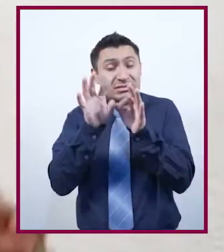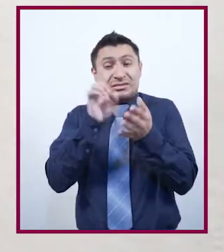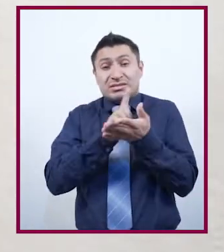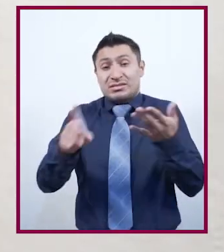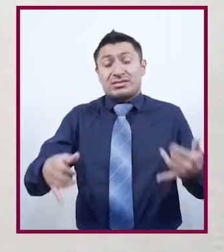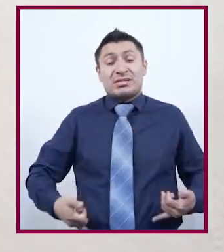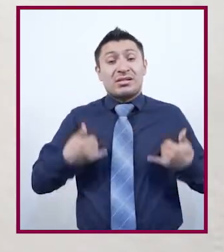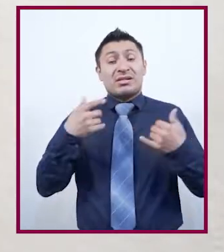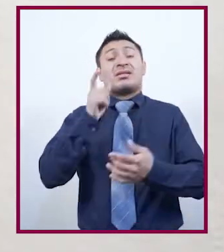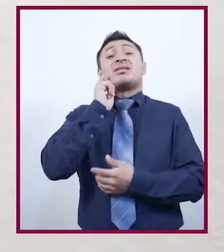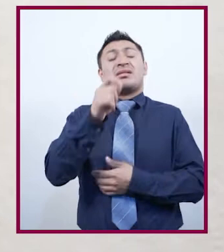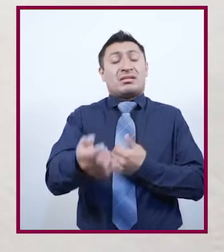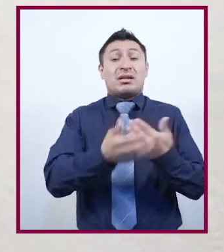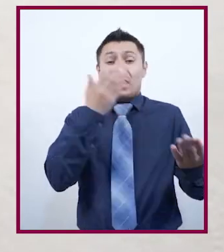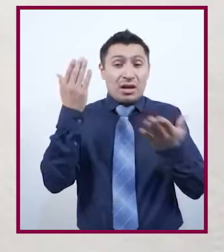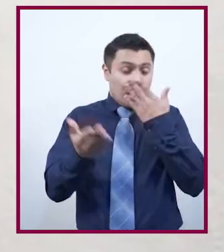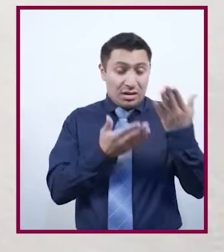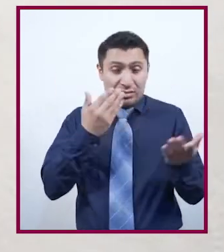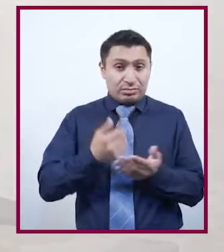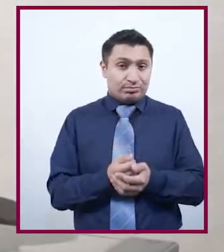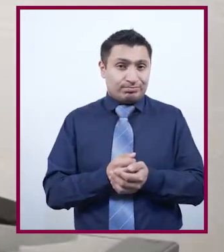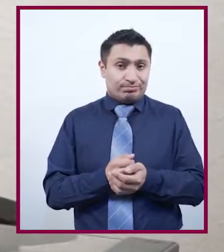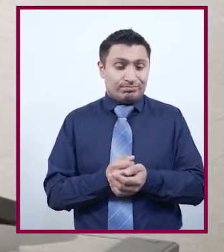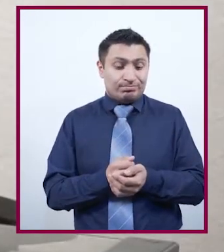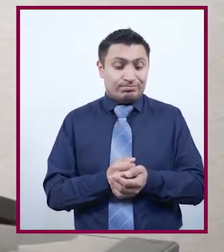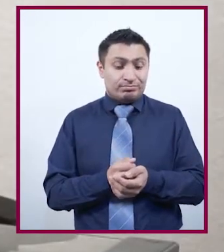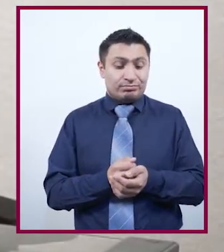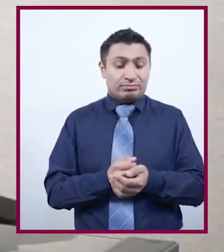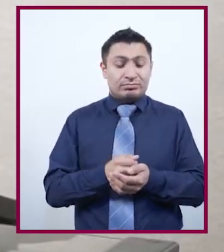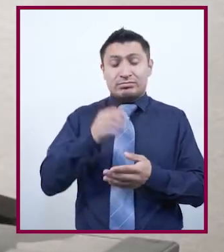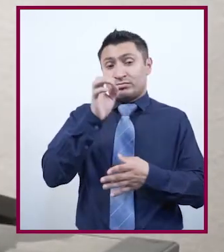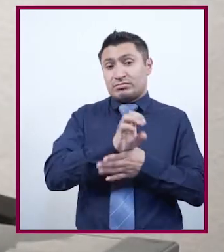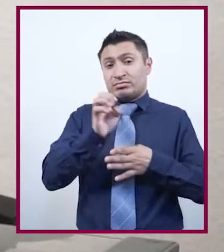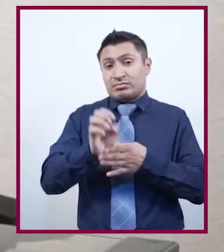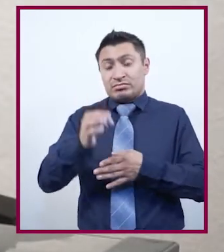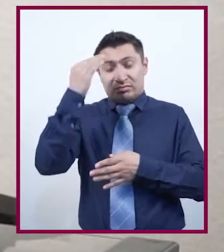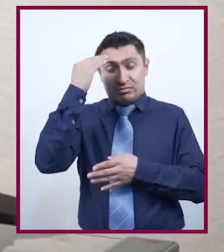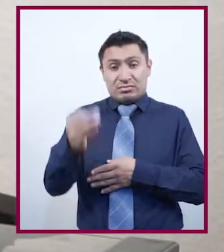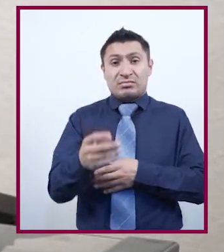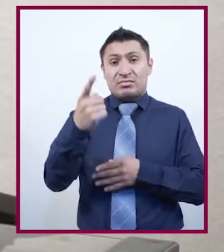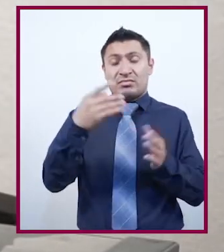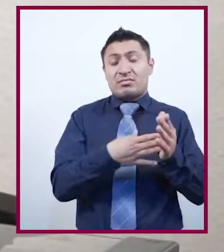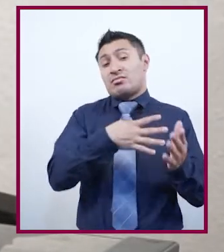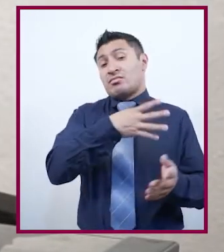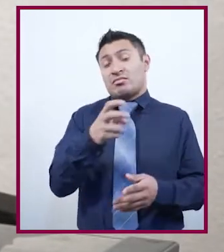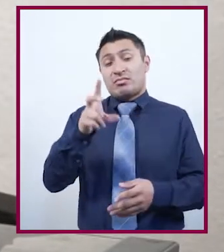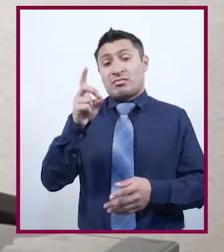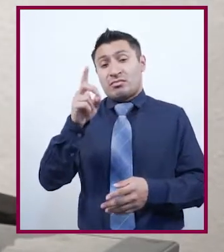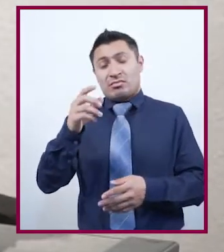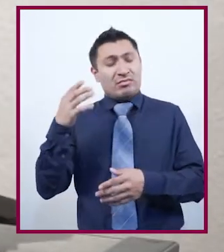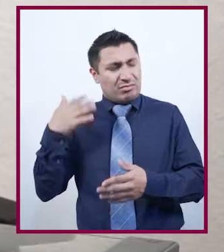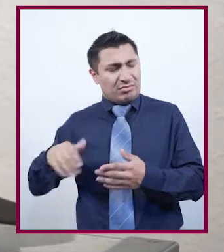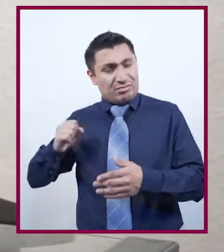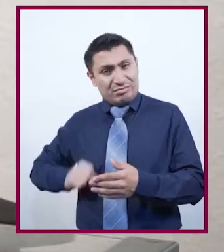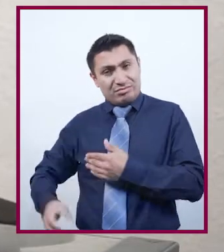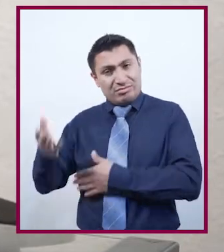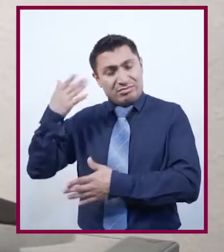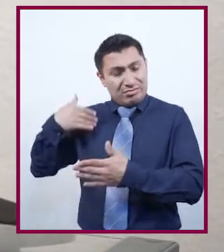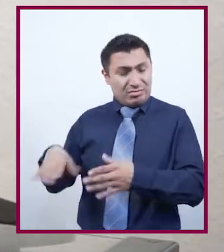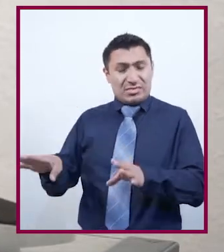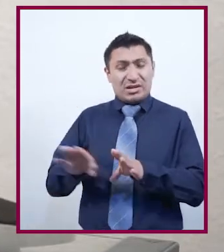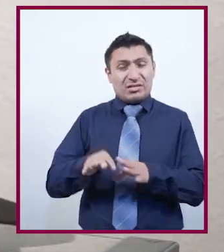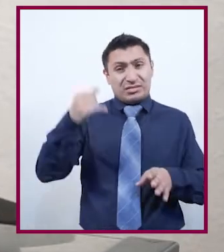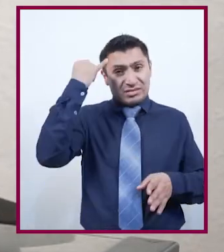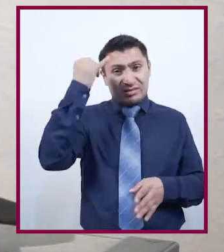Si uno de los principales derechos de la juventud es estudiar. A partir de la época de los 30 del siglo pasado, la noción de adolescencia se fue